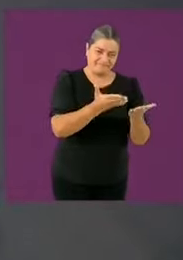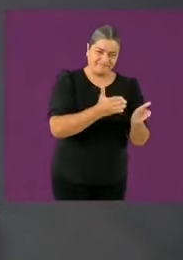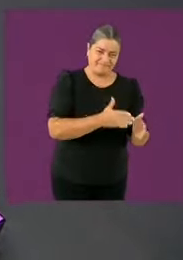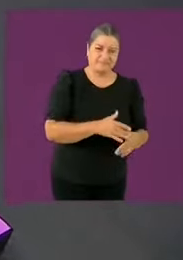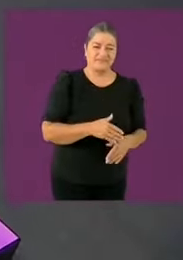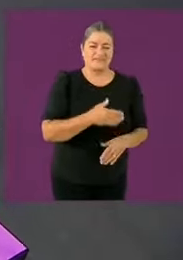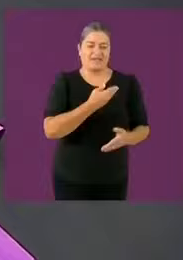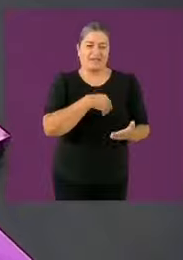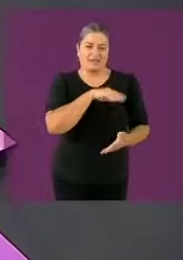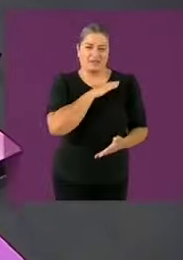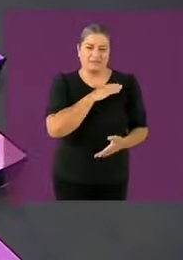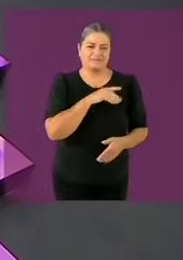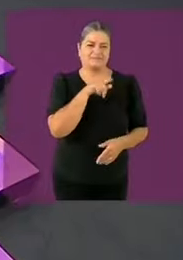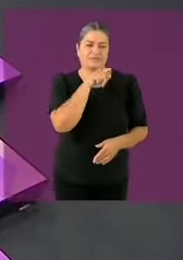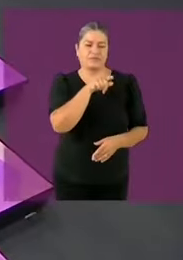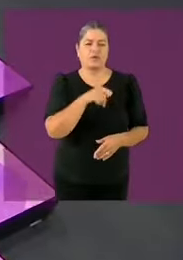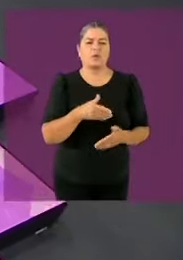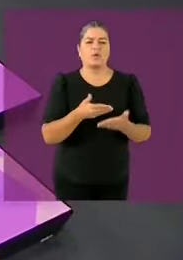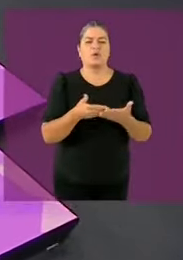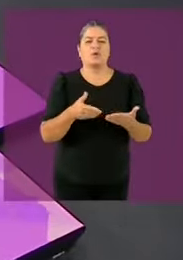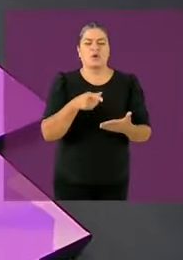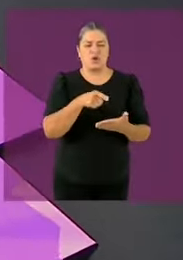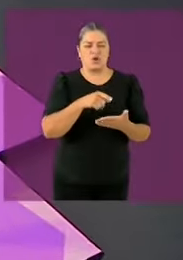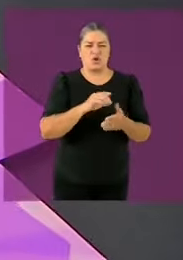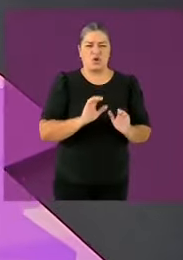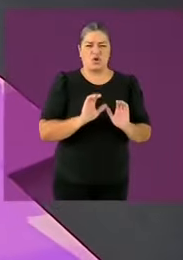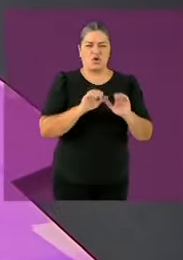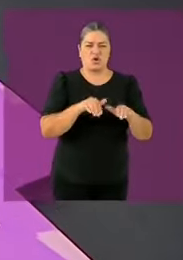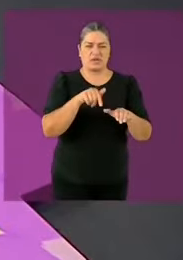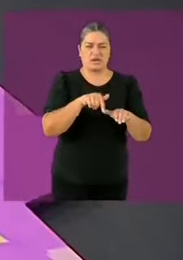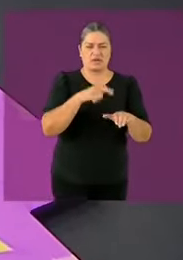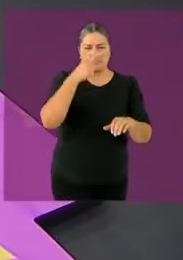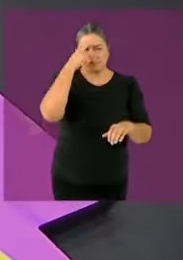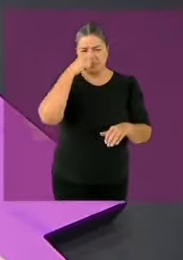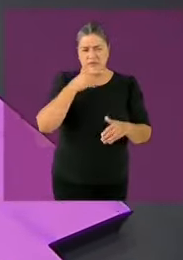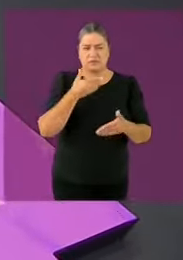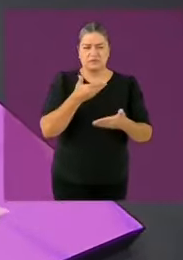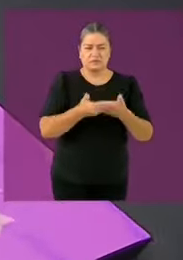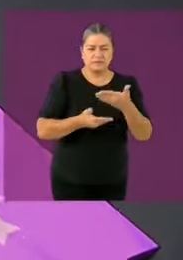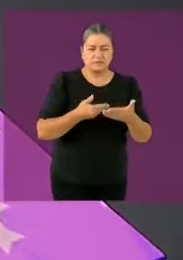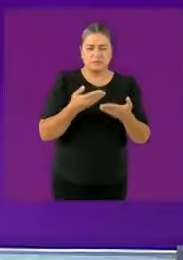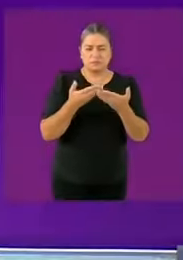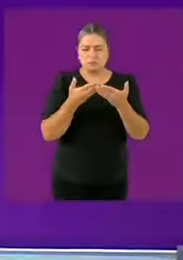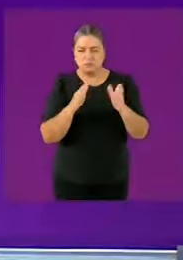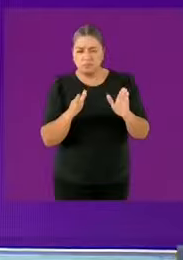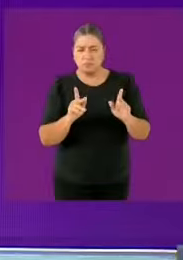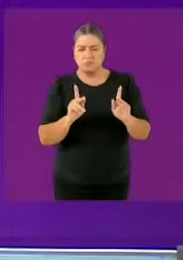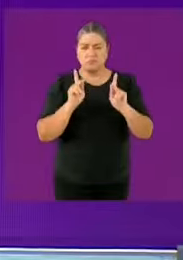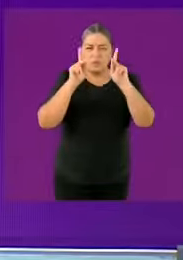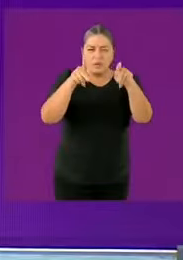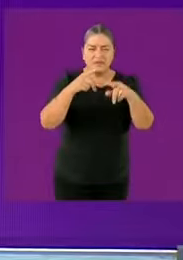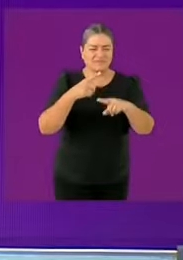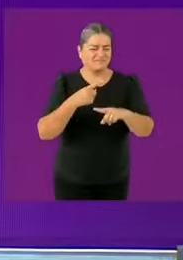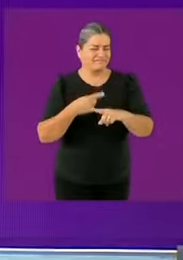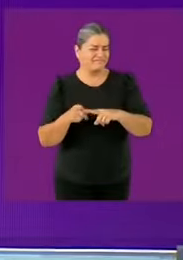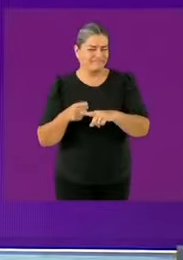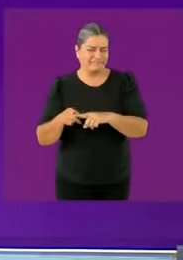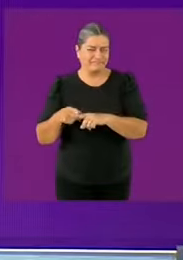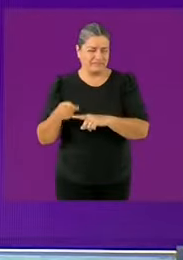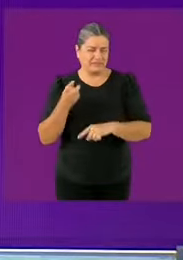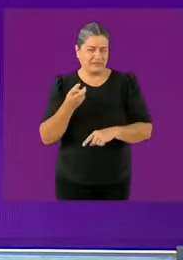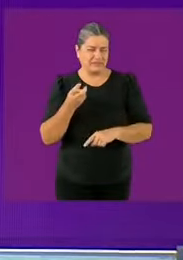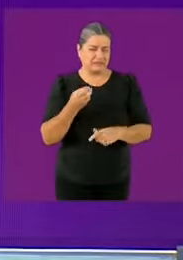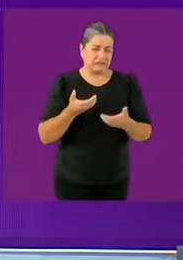transparentar la inversión, reducir los moches y la corrupción que de ahí se deriva? Candidata. Sí, voy a plantear dos temas.